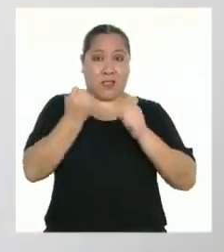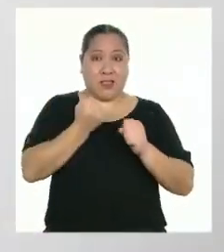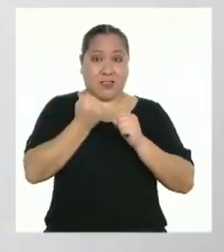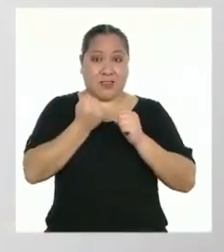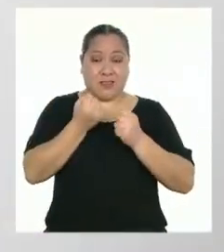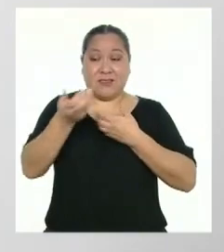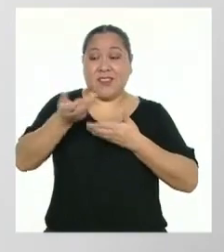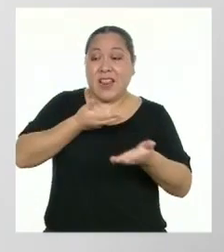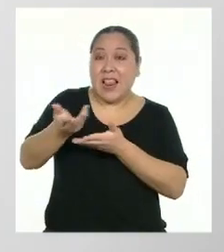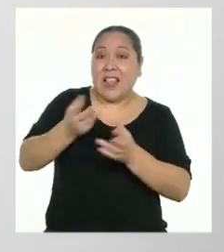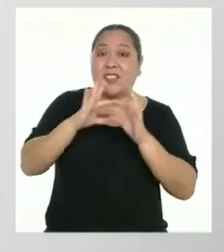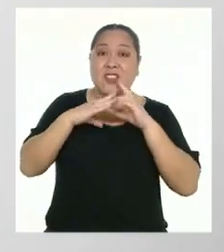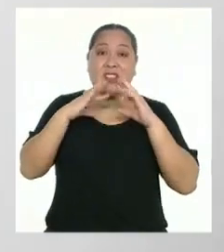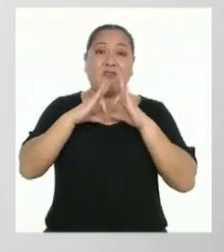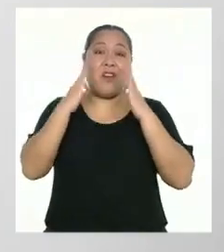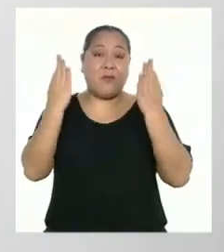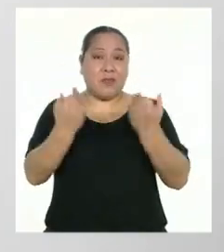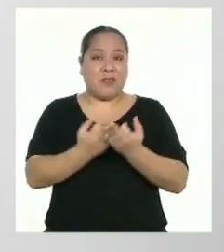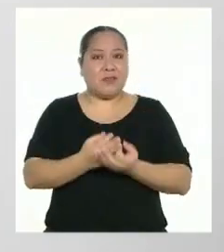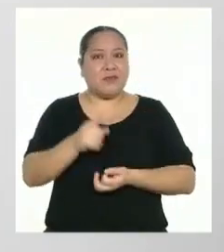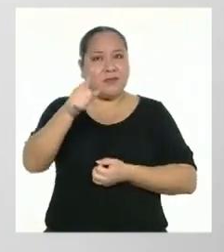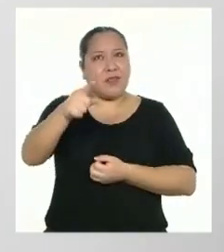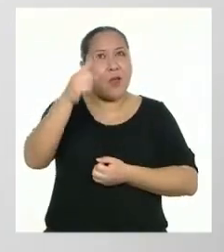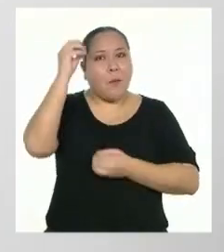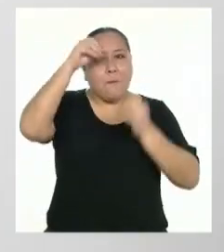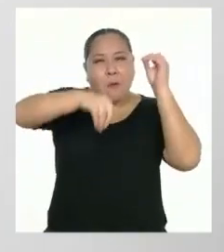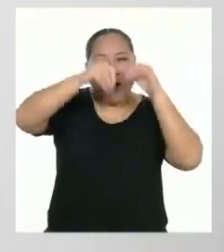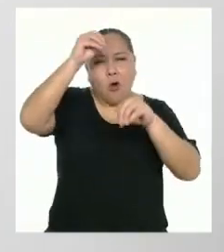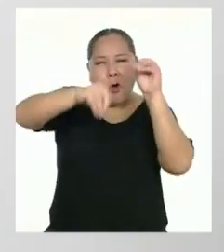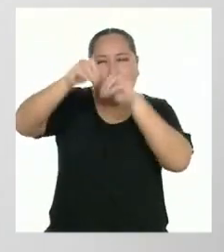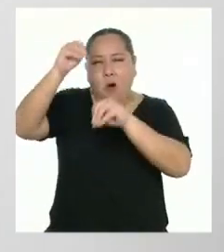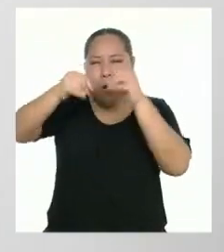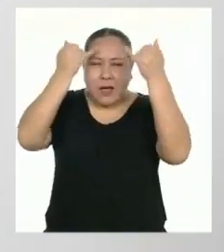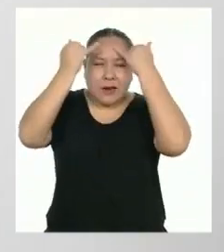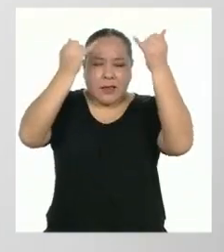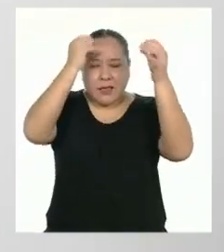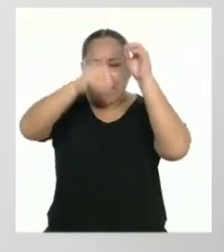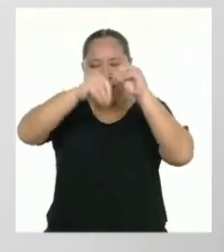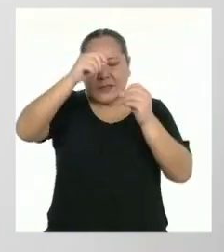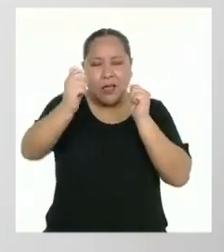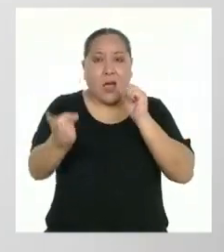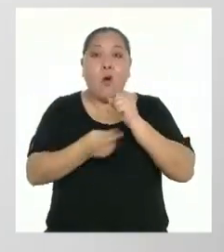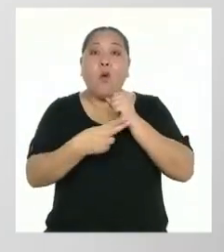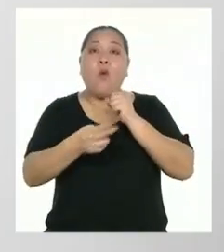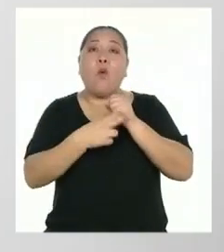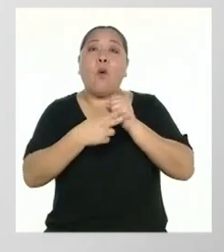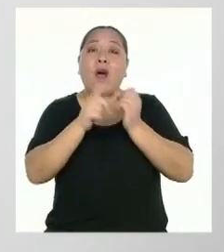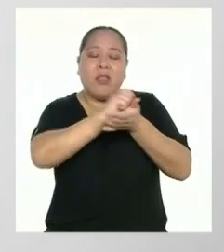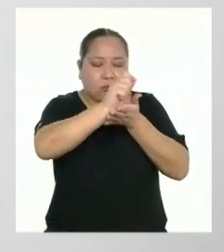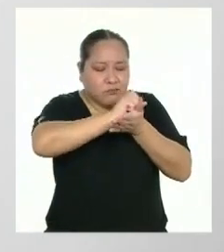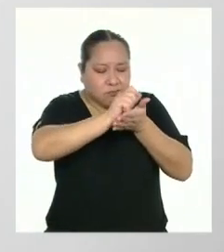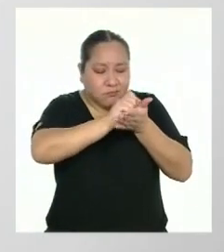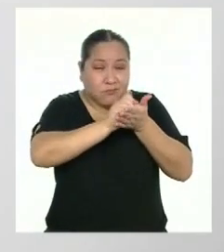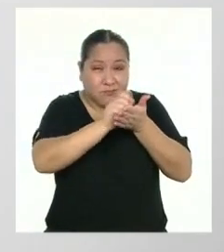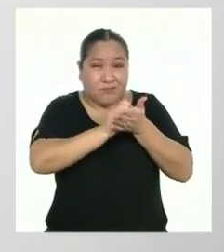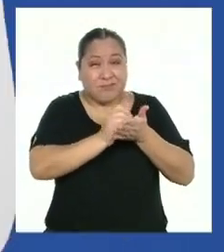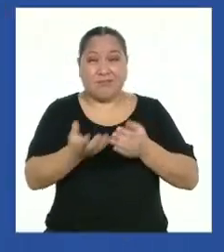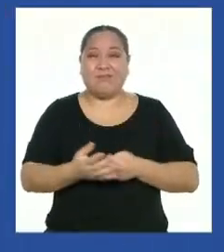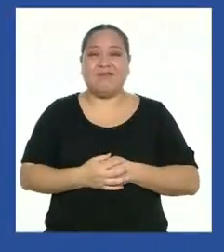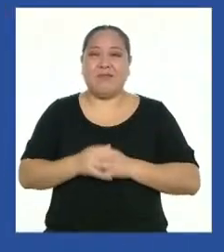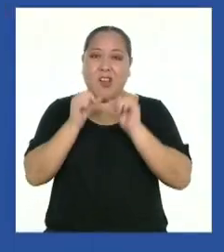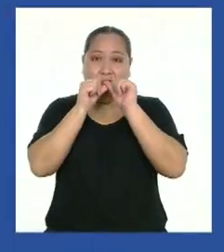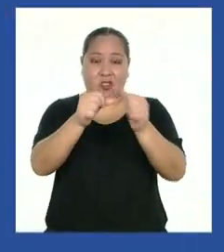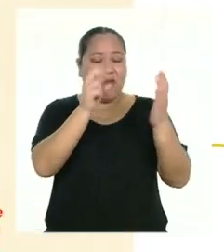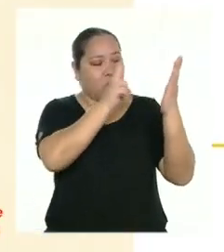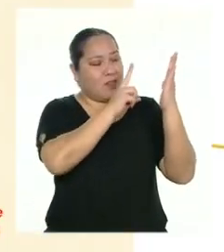Los invito a hacer una lluvia de ideas y guardarla en su portafolio. Sigamos con la lectura.